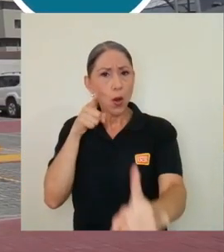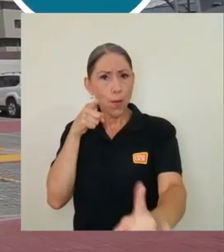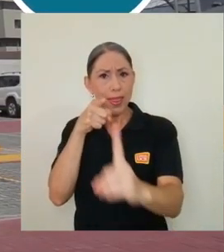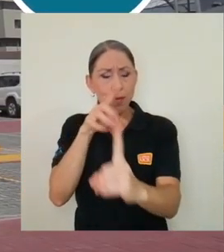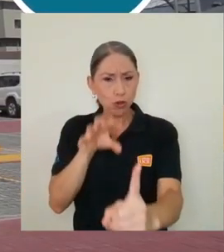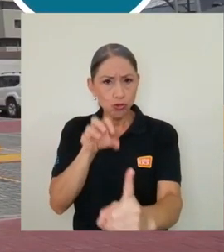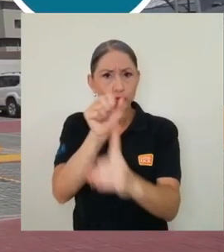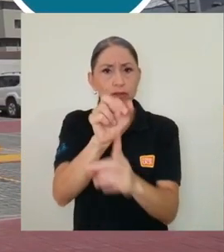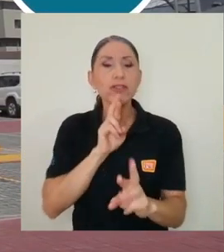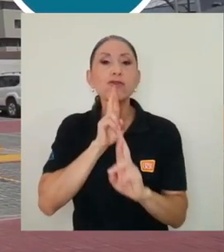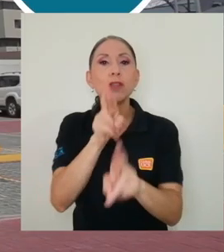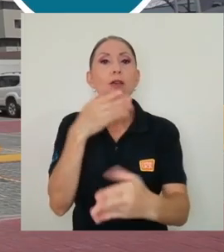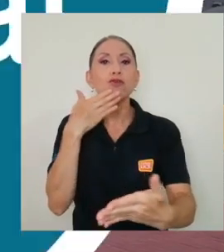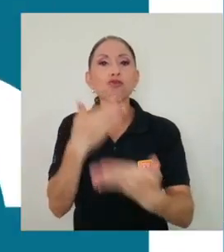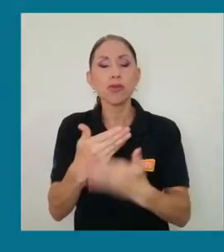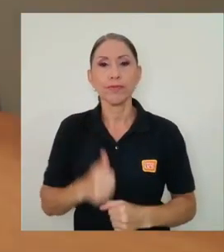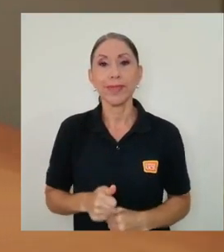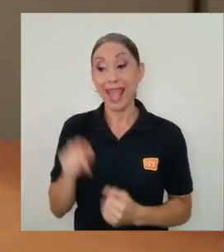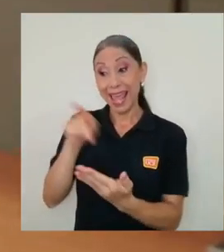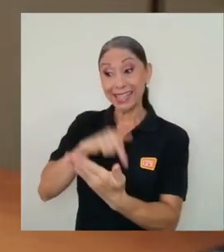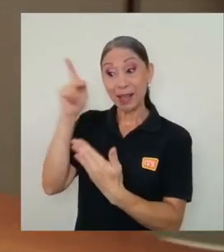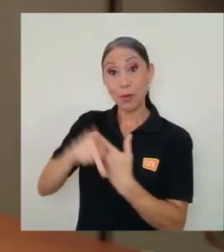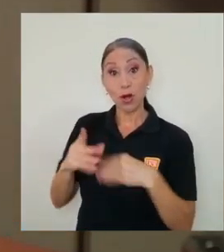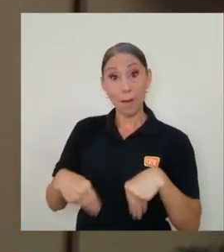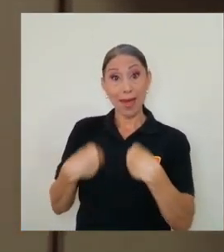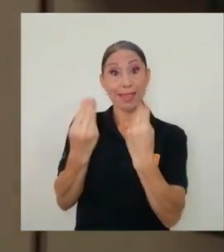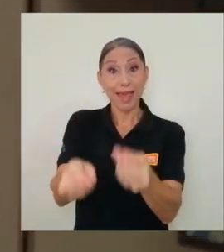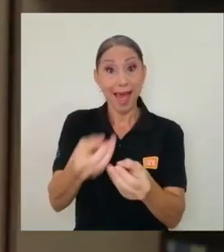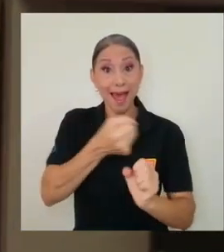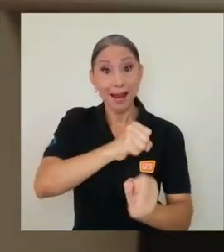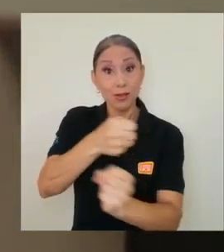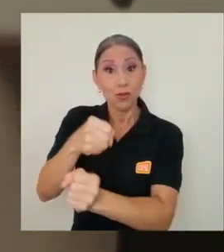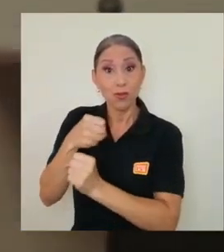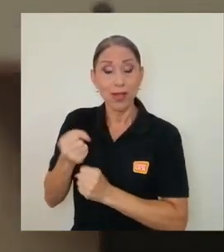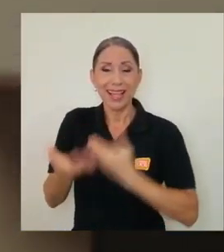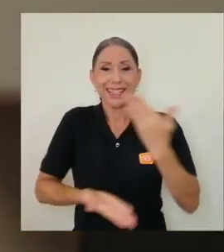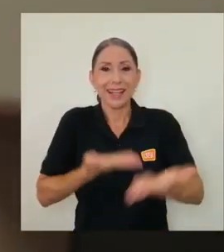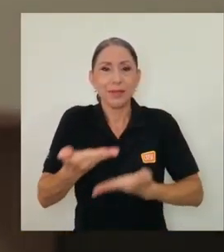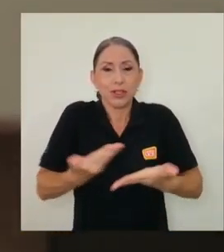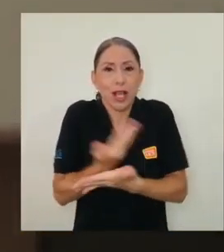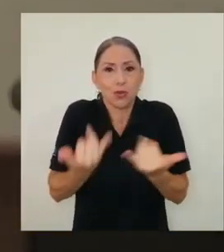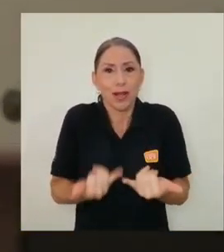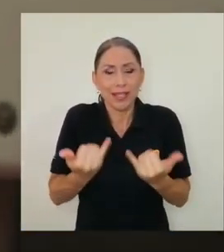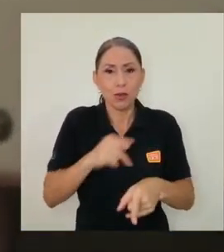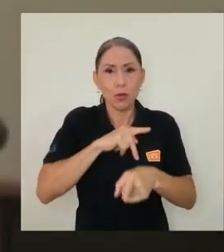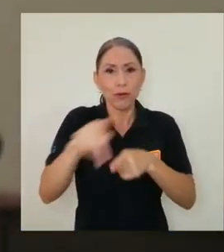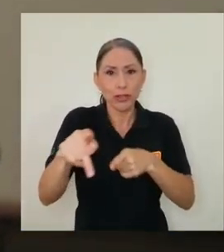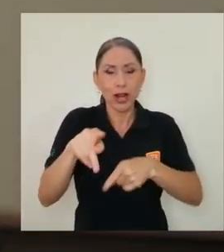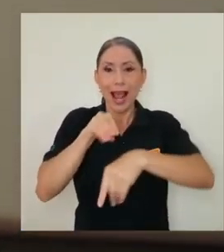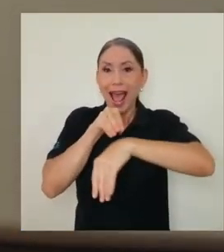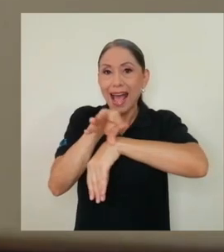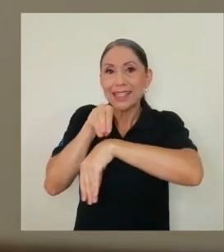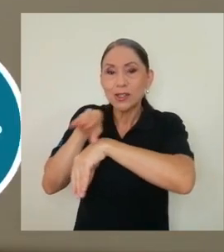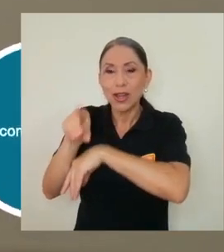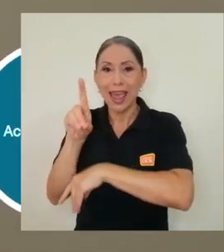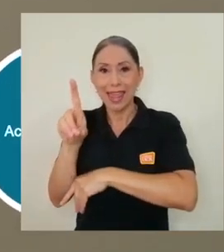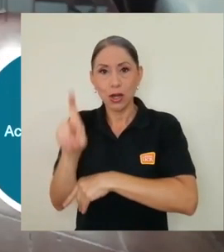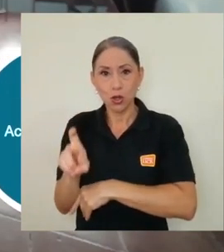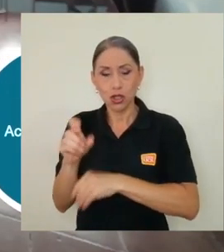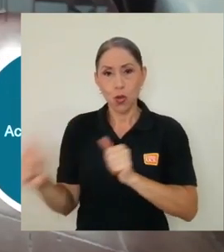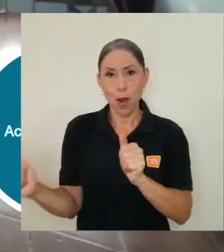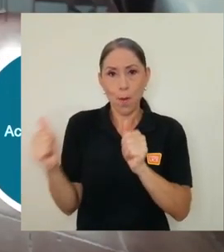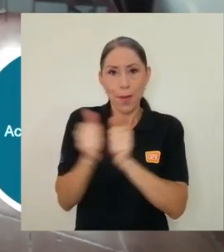resultados. Este programa ofrece a los gobiernos locales servicios de actualización profesional, asesoría, diagnóstico y